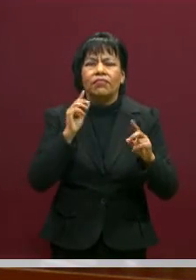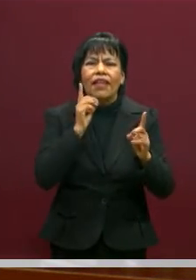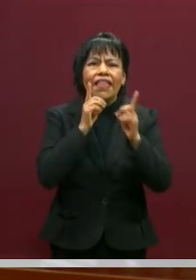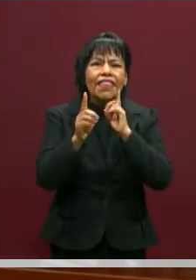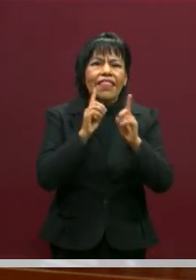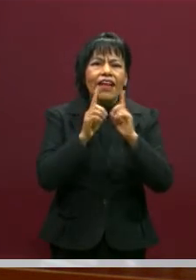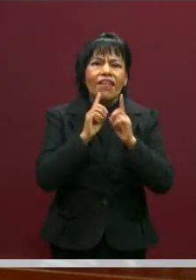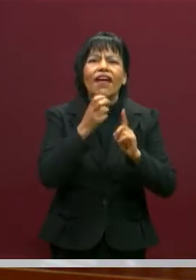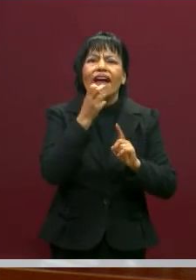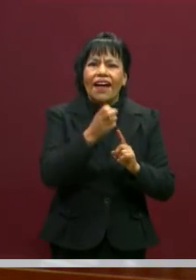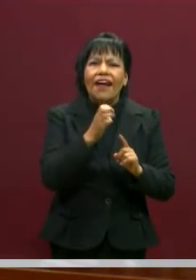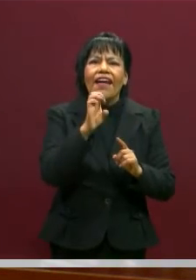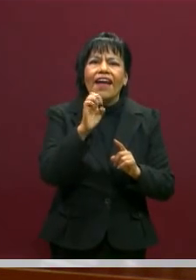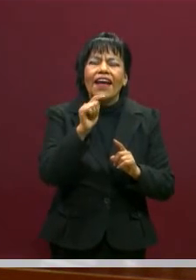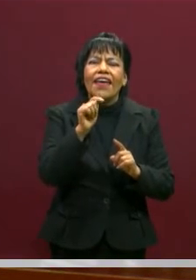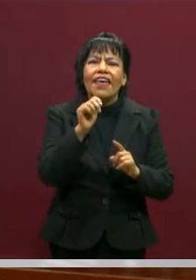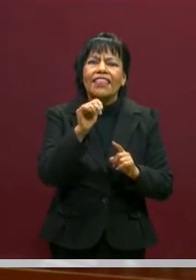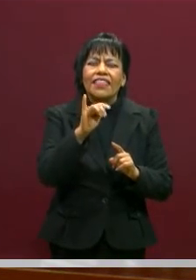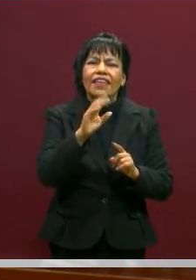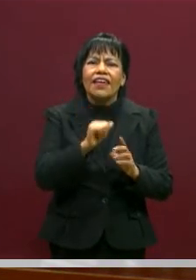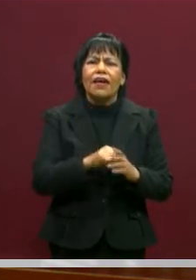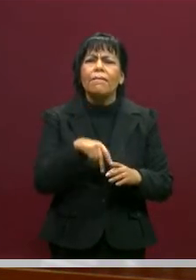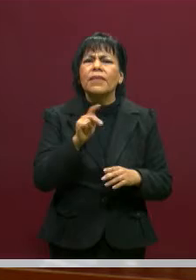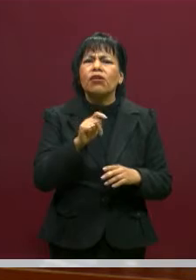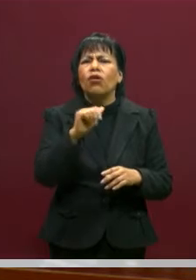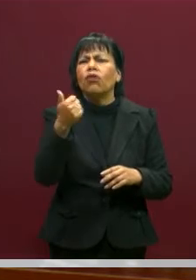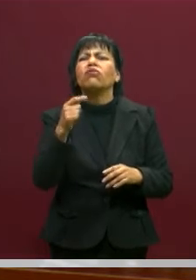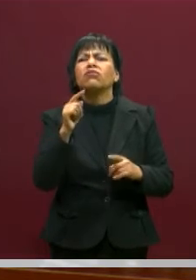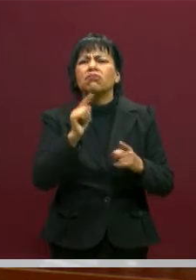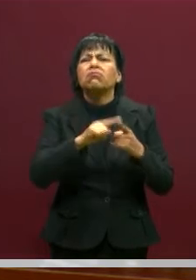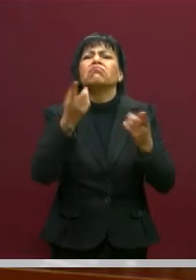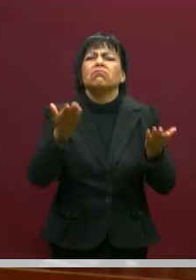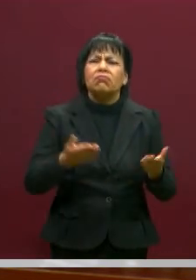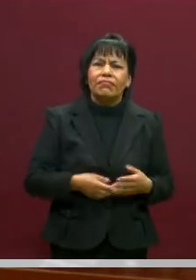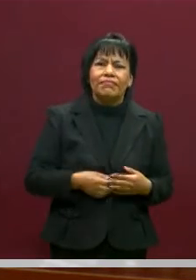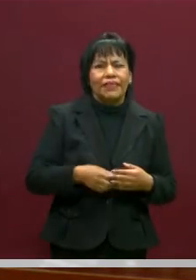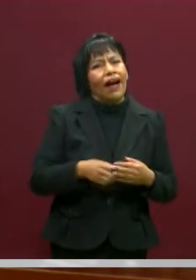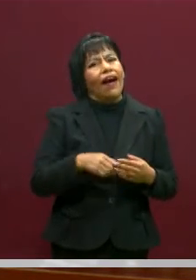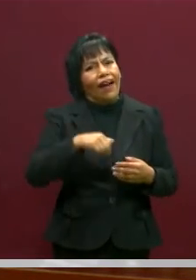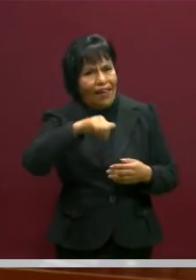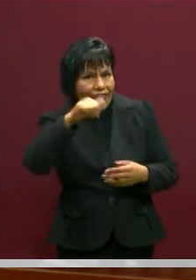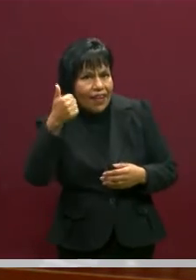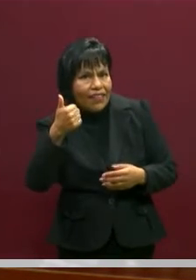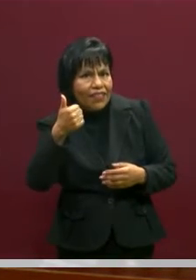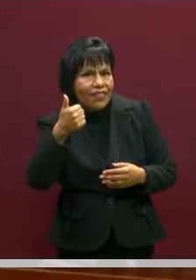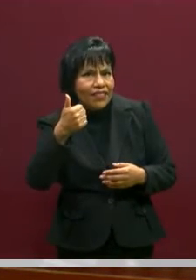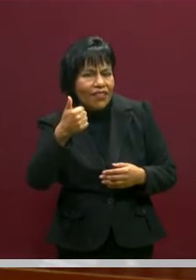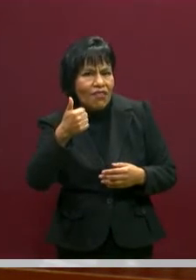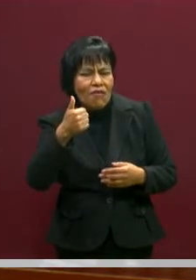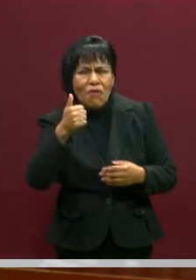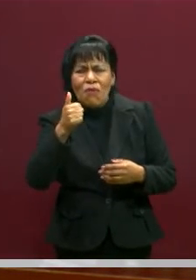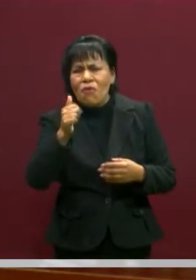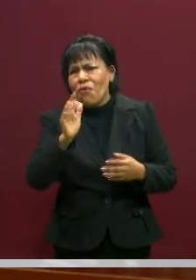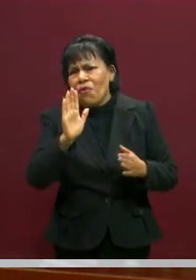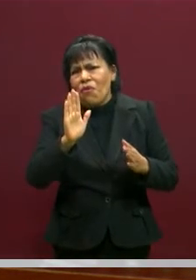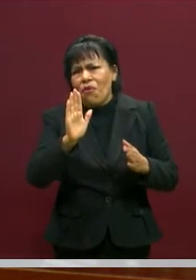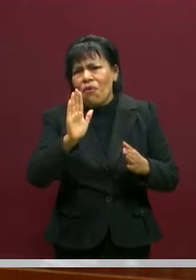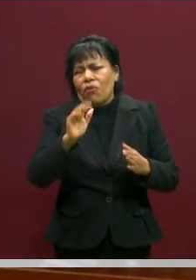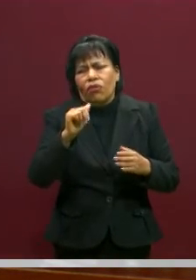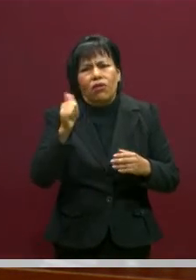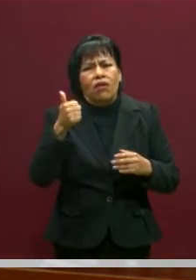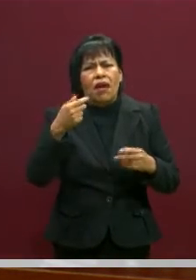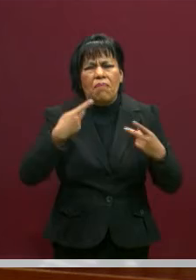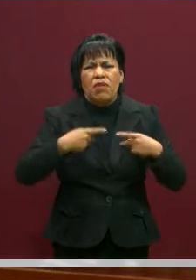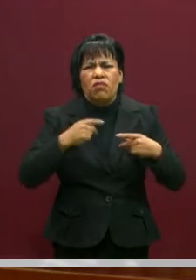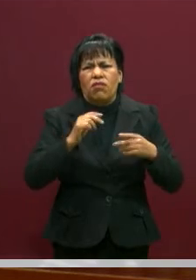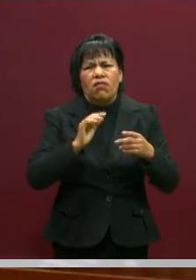la ética. Pero, ¿quién es el otro? Ya lo dije, ¿verdad? Ajá. El otro es cualquier habitante del planeta.